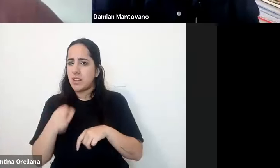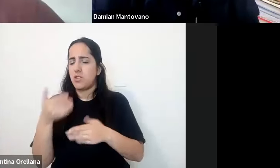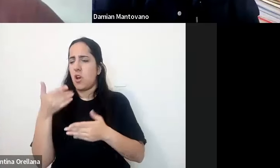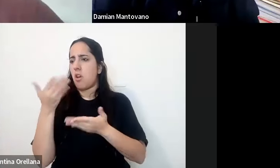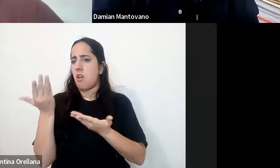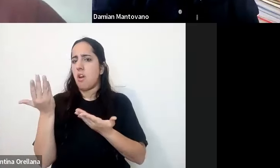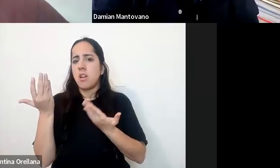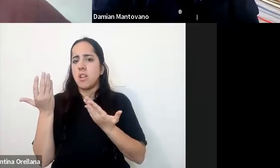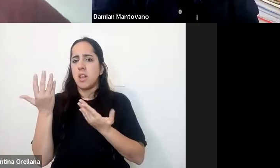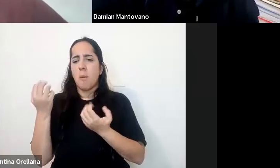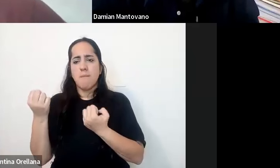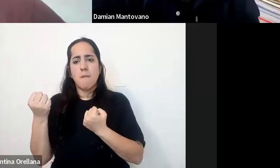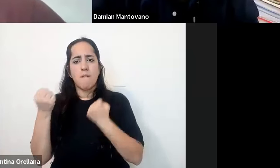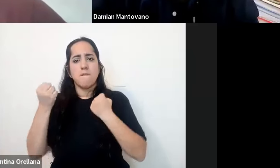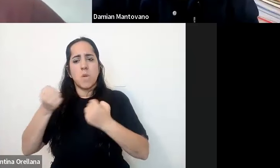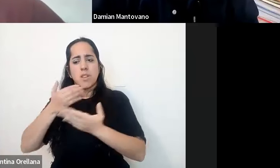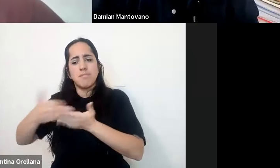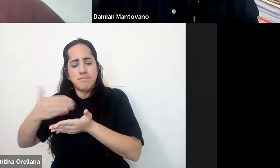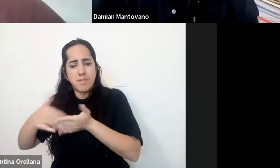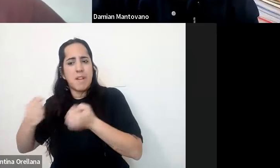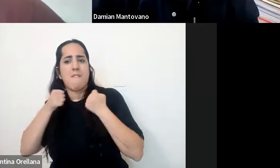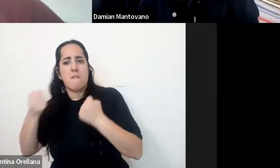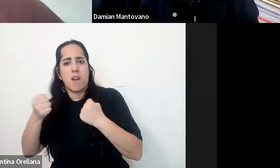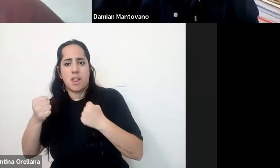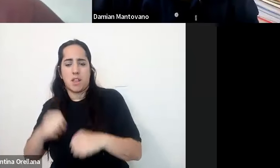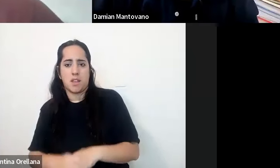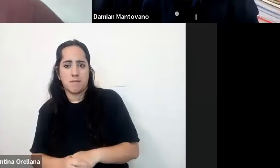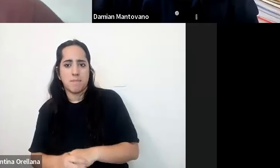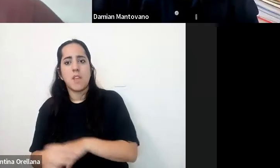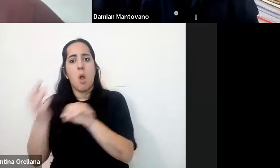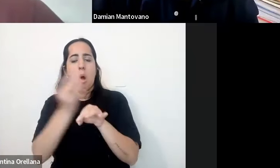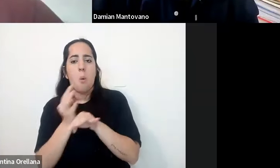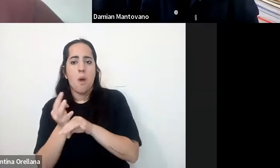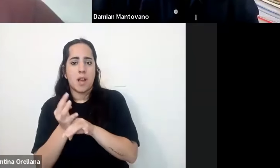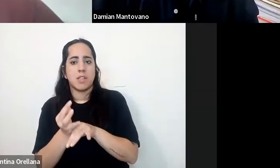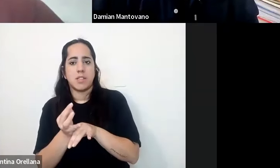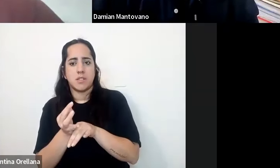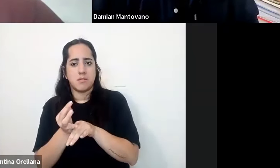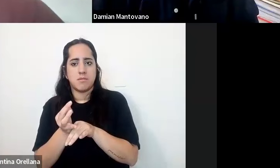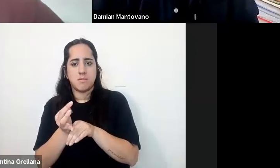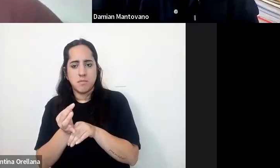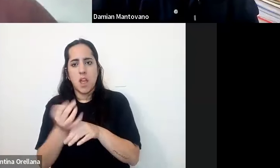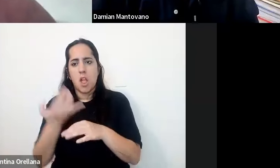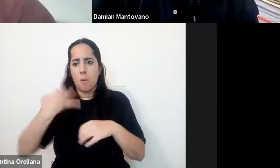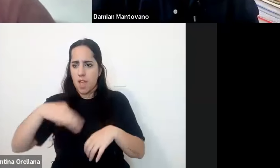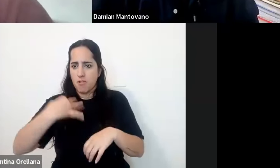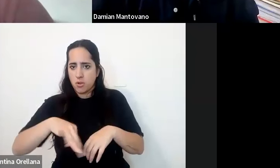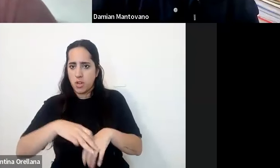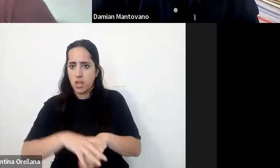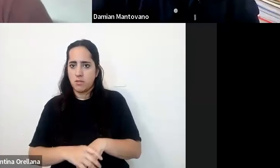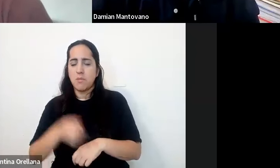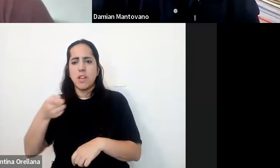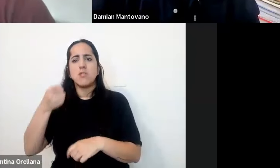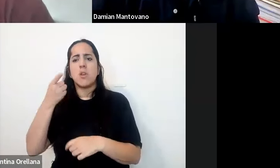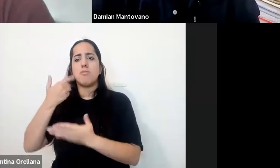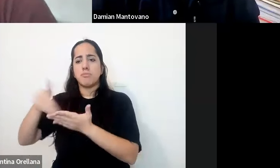mucho más fuerte para ni entender que en escuelas de niveles obligatorios hay un fuerte capacitismo